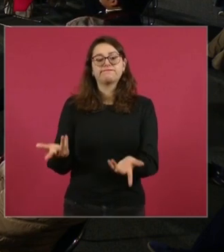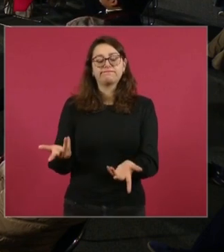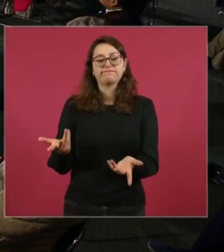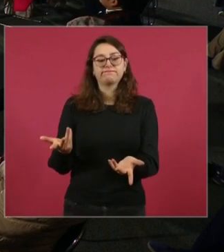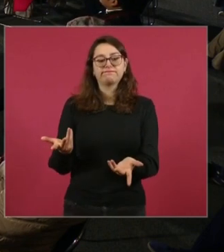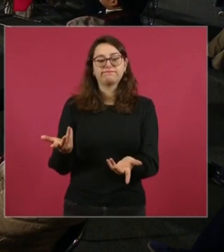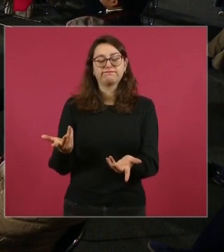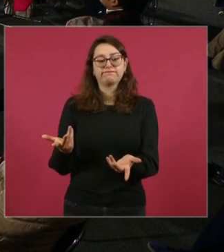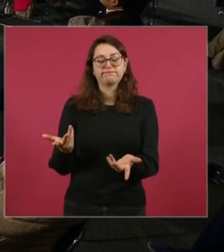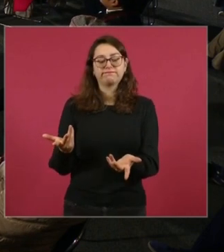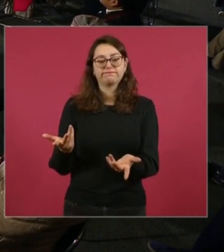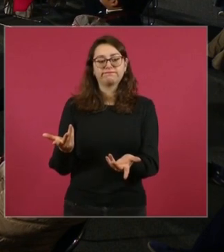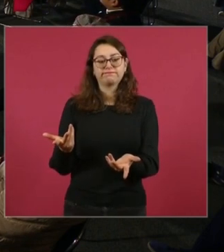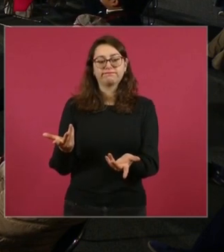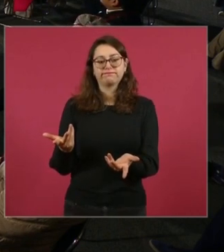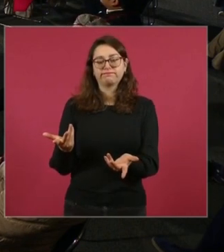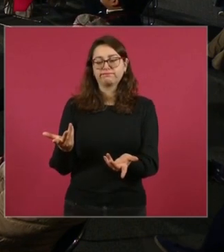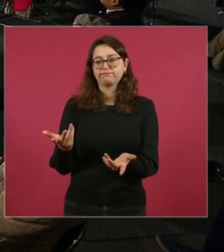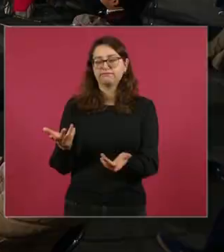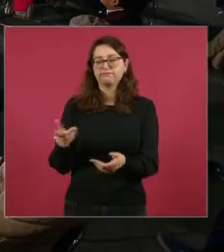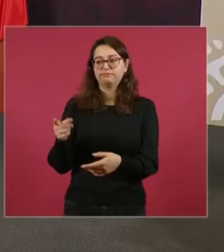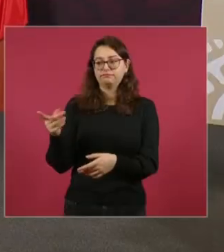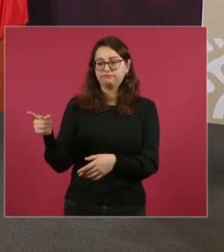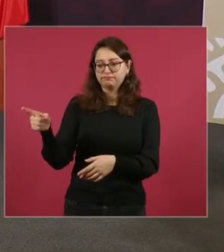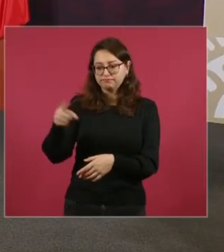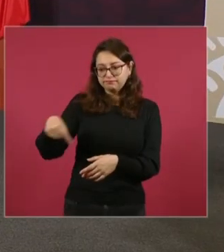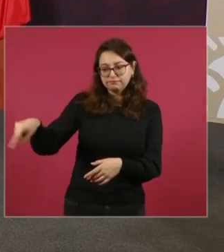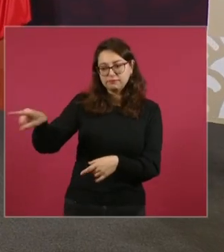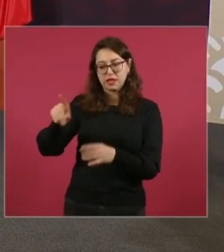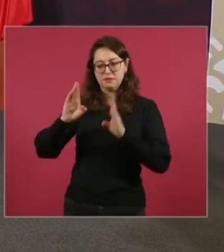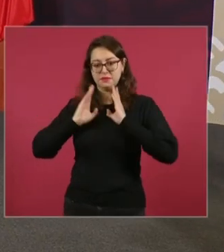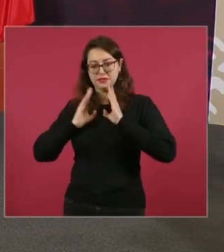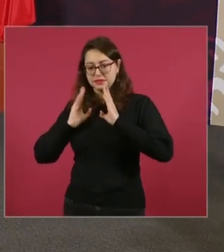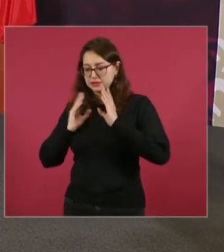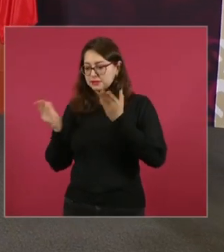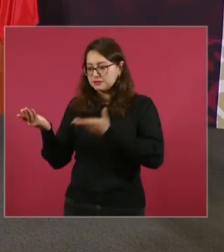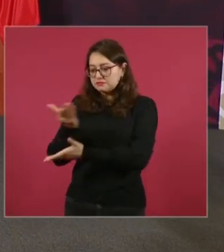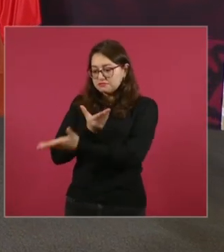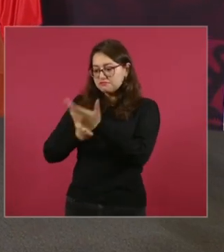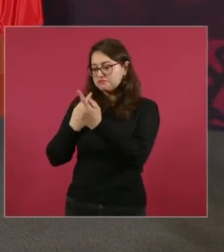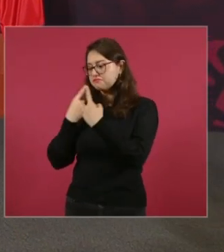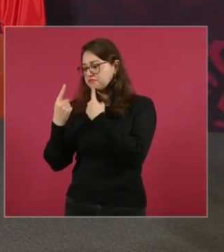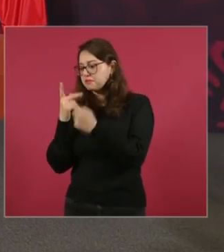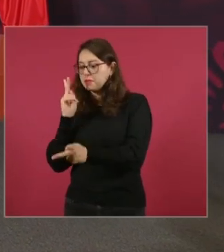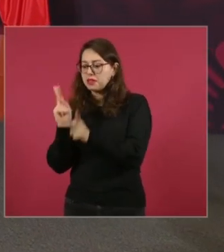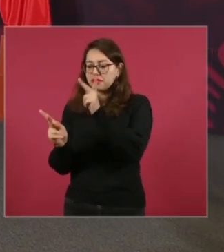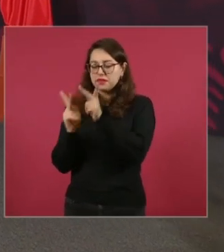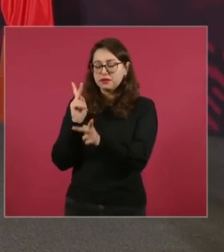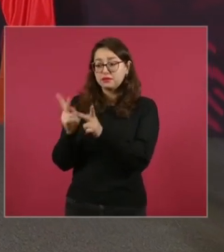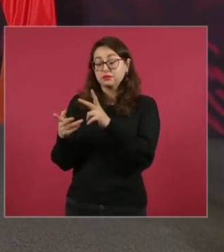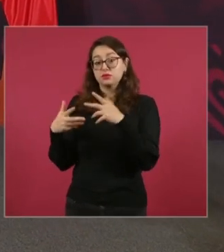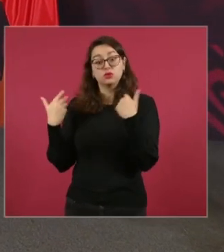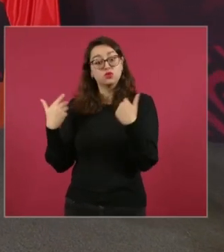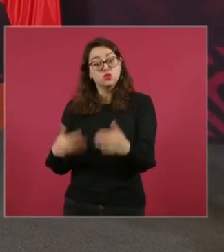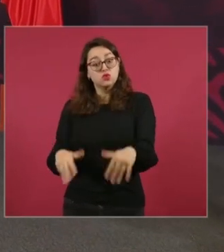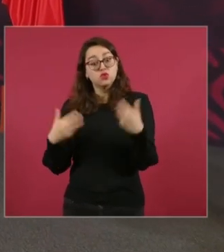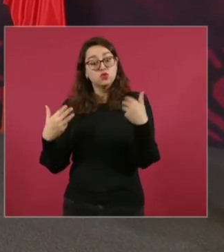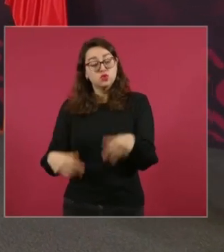pasar un video de todo lo que ha contribuido